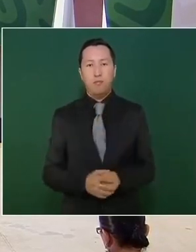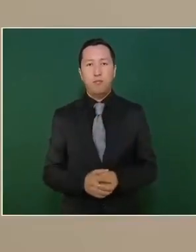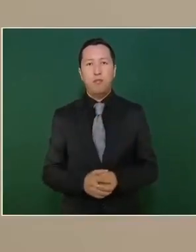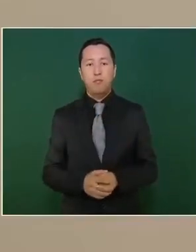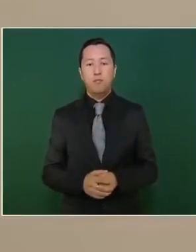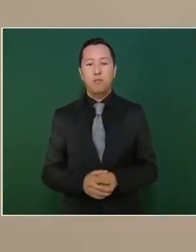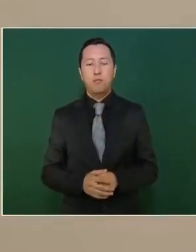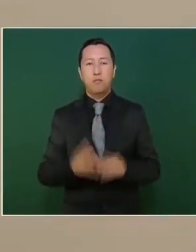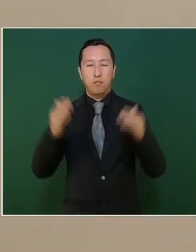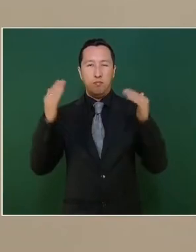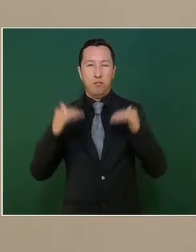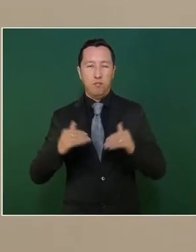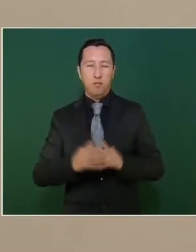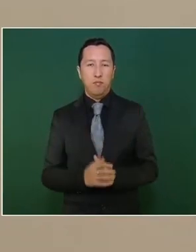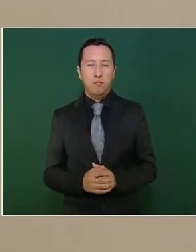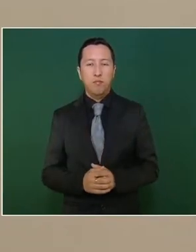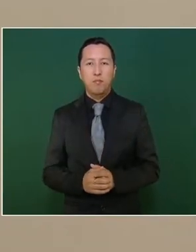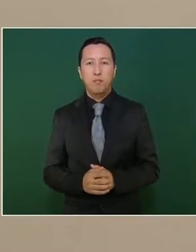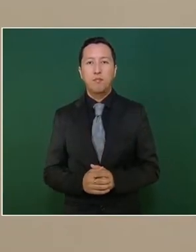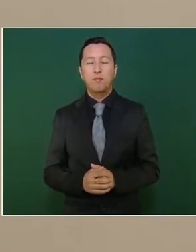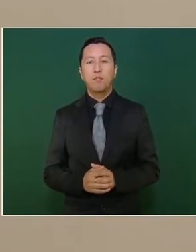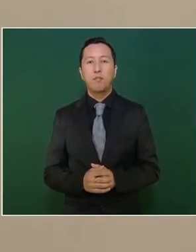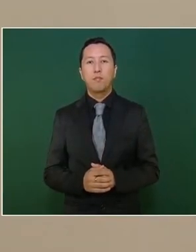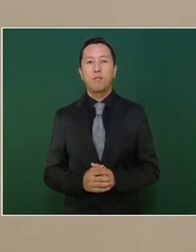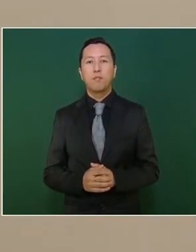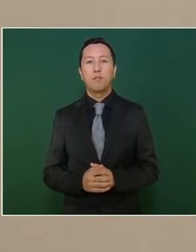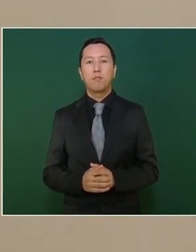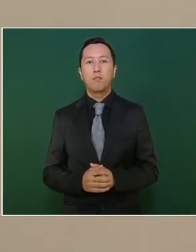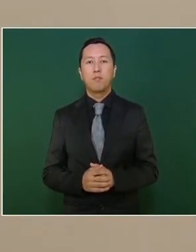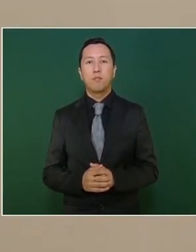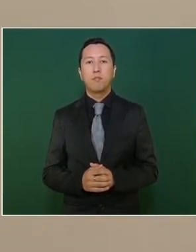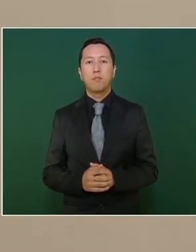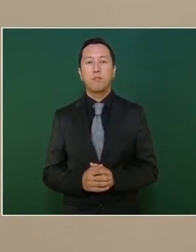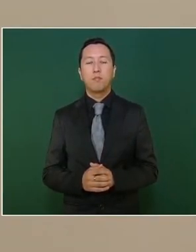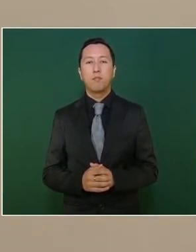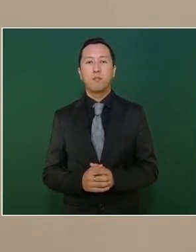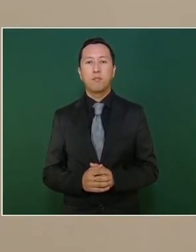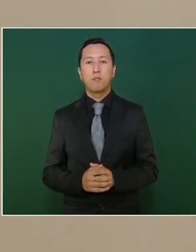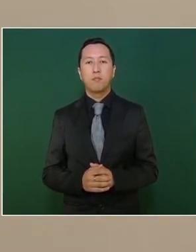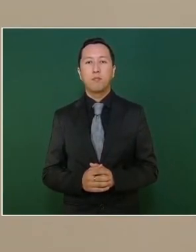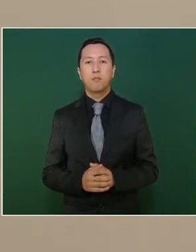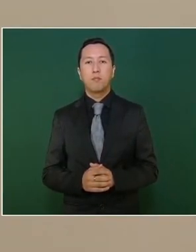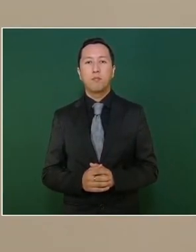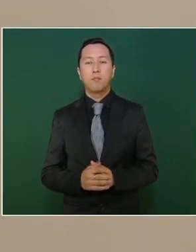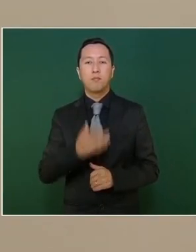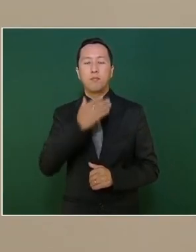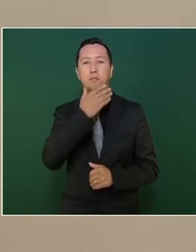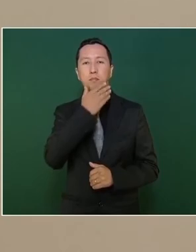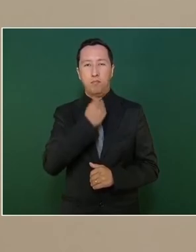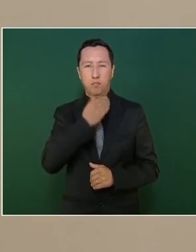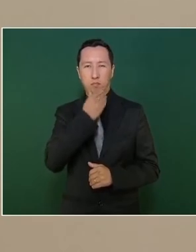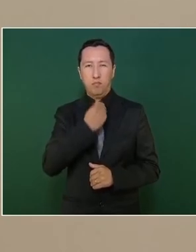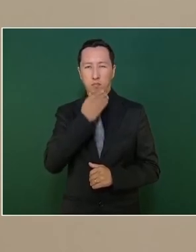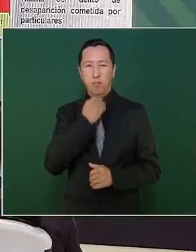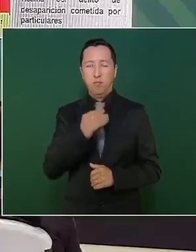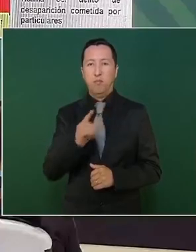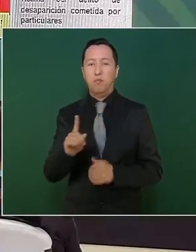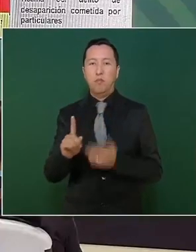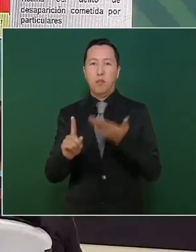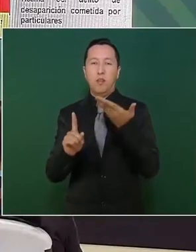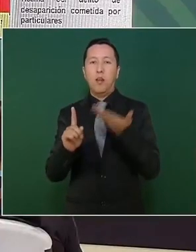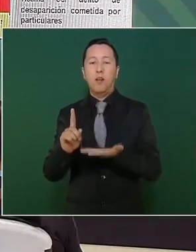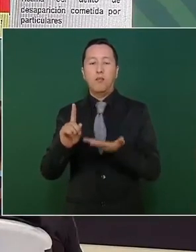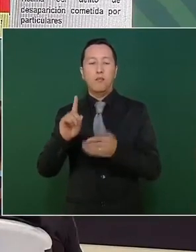que está detenido y vinculado a proceso penal el presunto responsable de los delitos de violación agravada